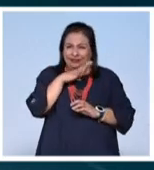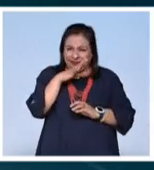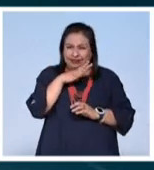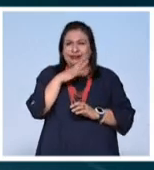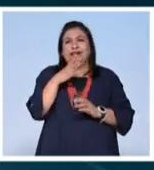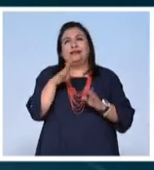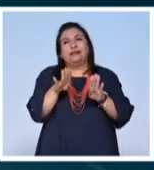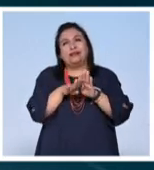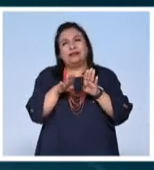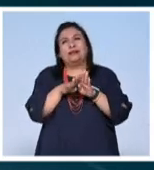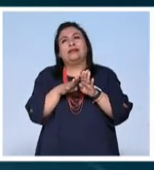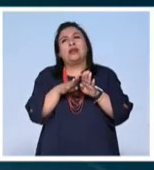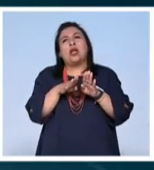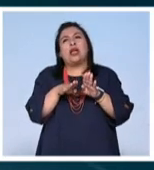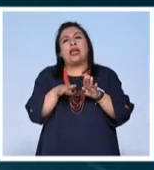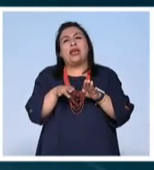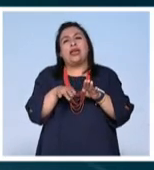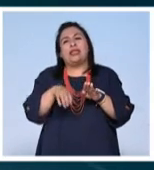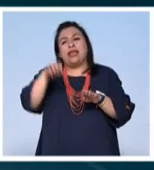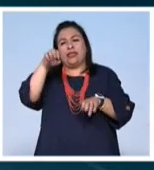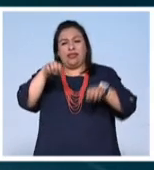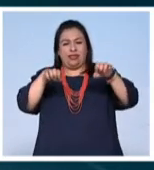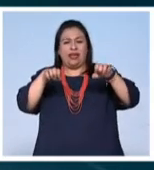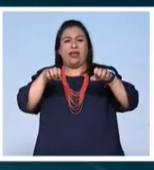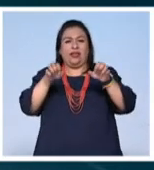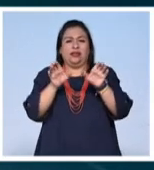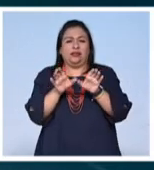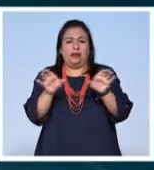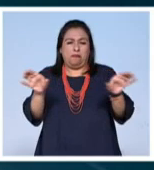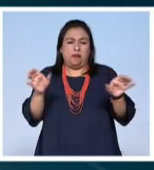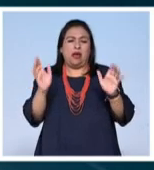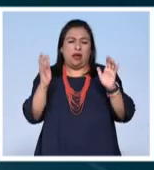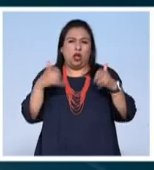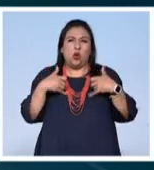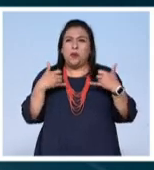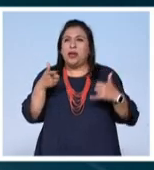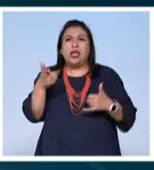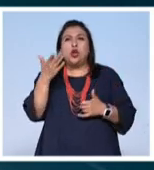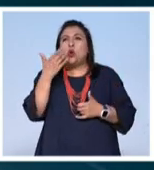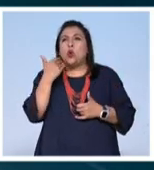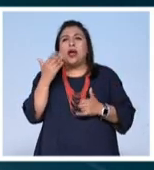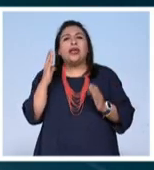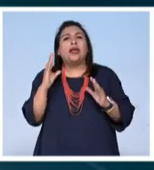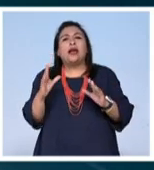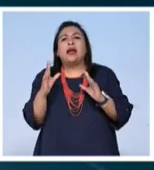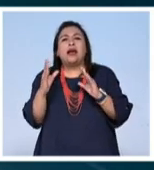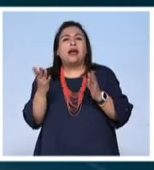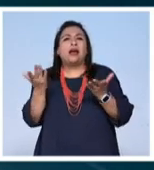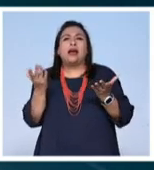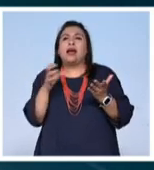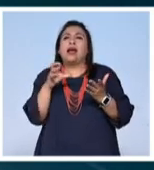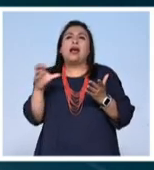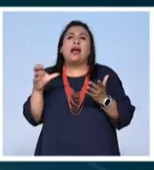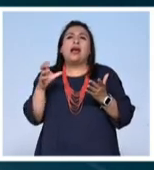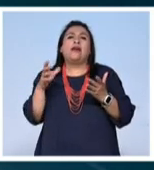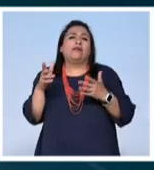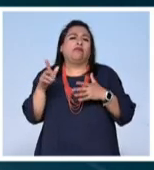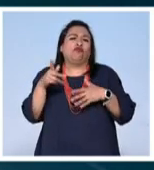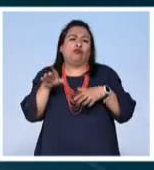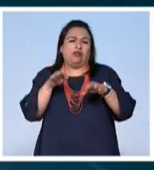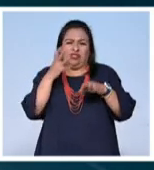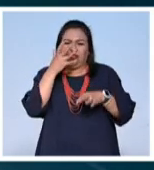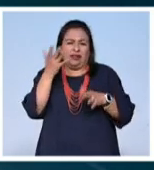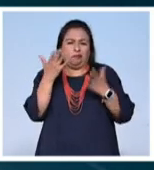una brecha generacional con los más jóvenes creadores que no tienen una formación a nivel oficio